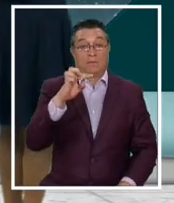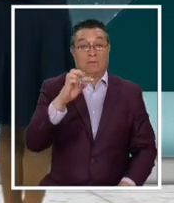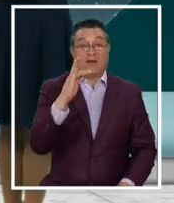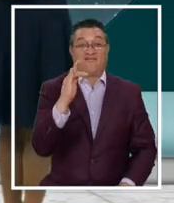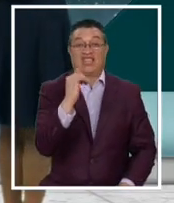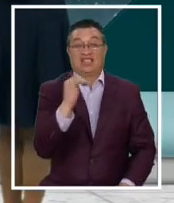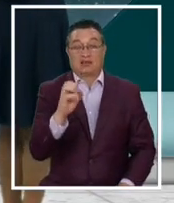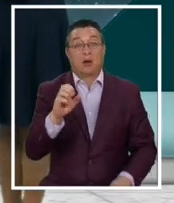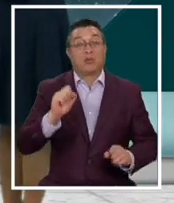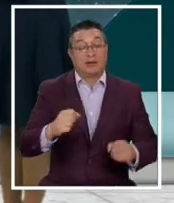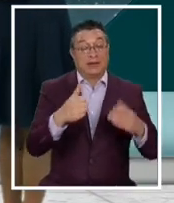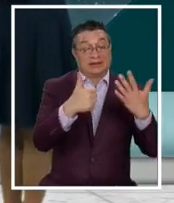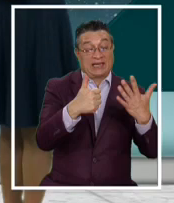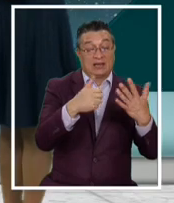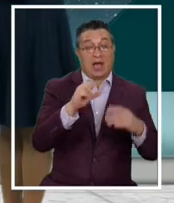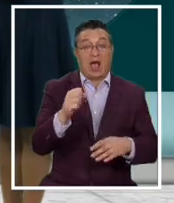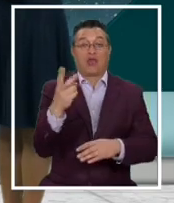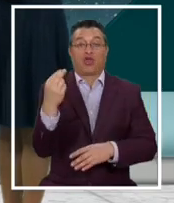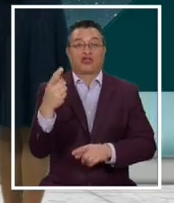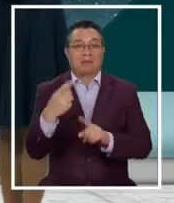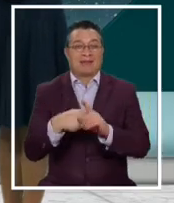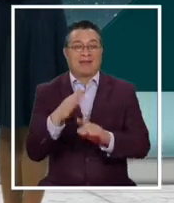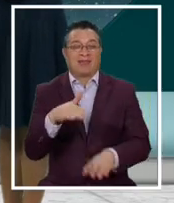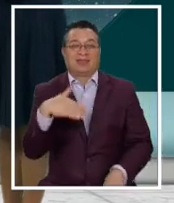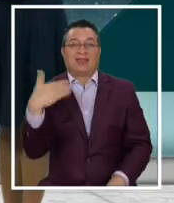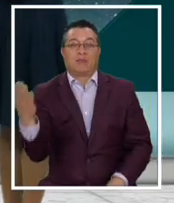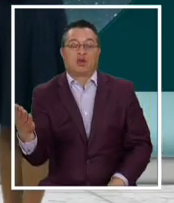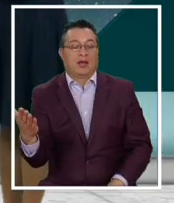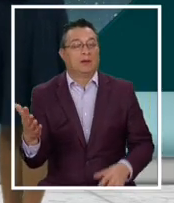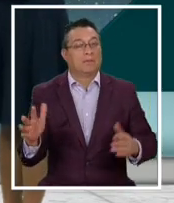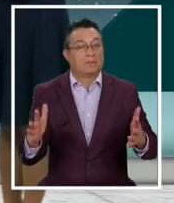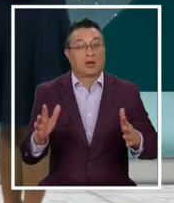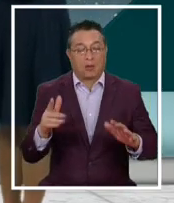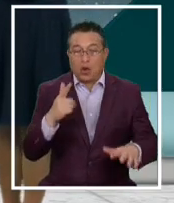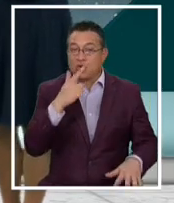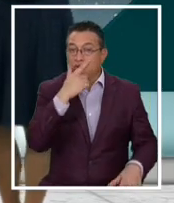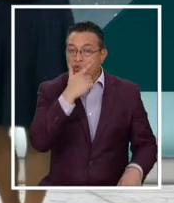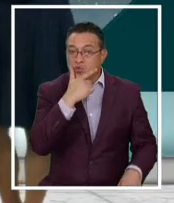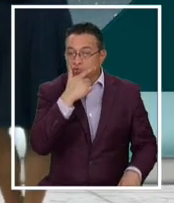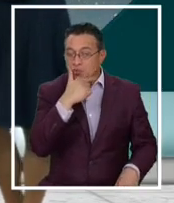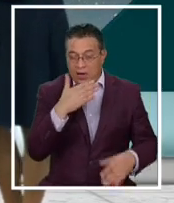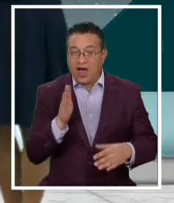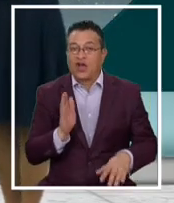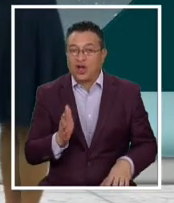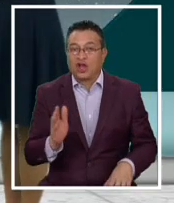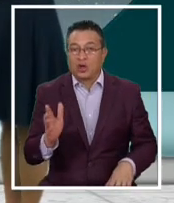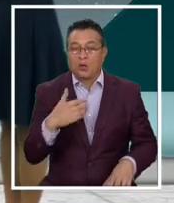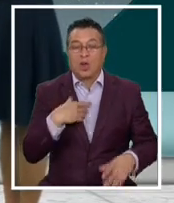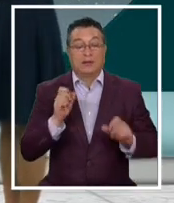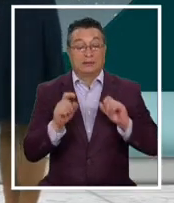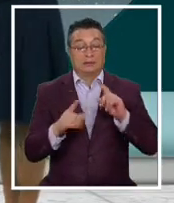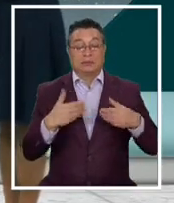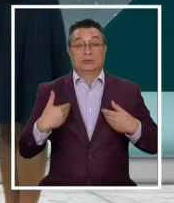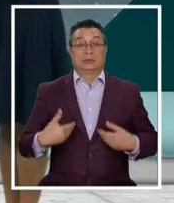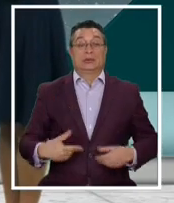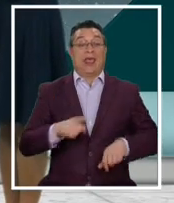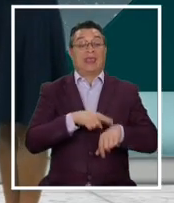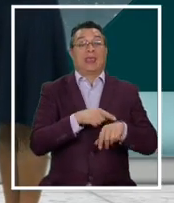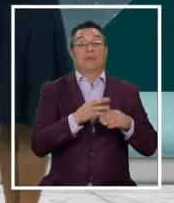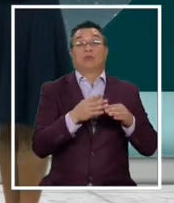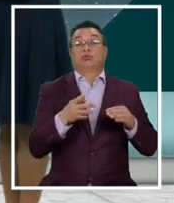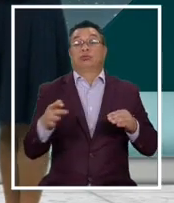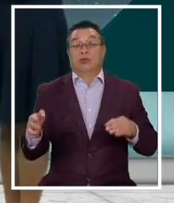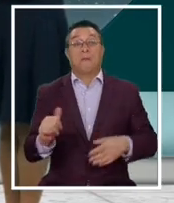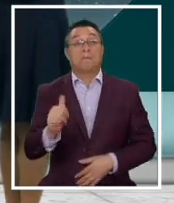de entre 6 a 12 meses después. Finalmente, porque todavía hay dudas respecto a la inmunidad. Y mañana